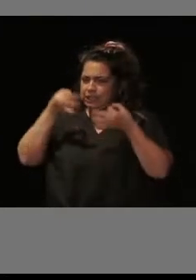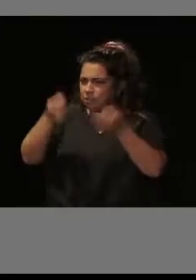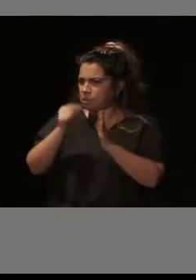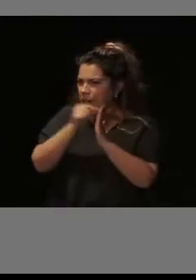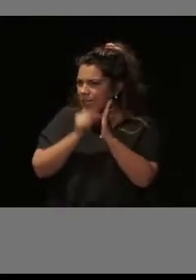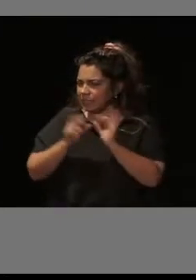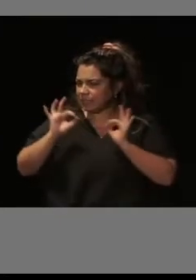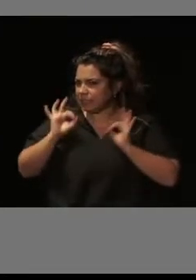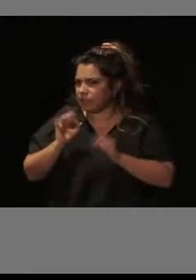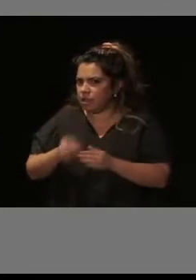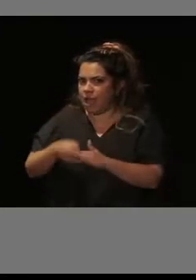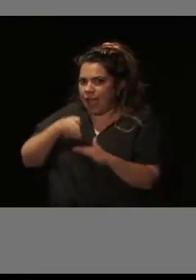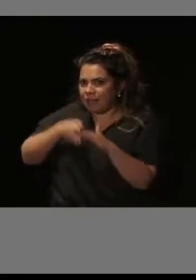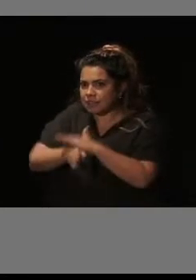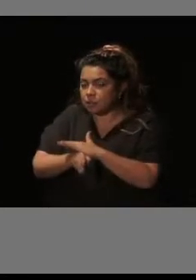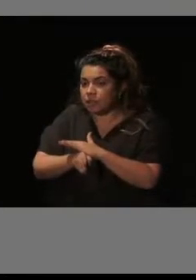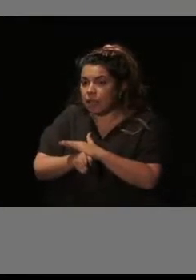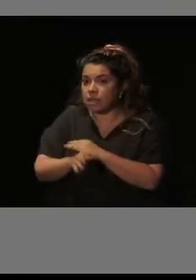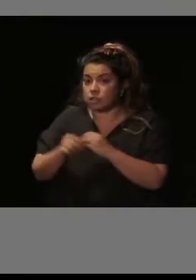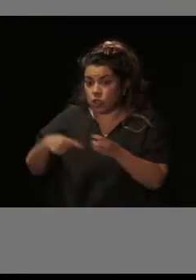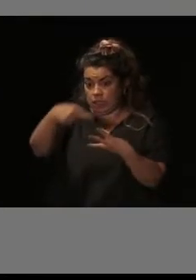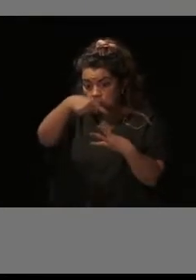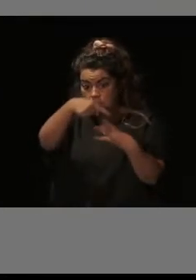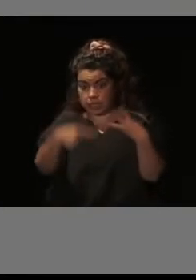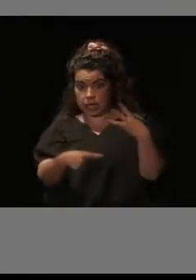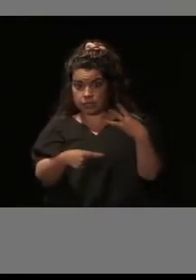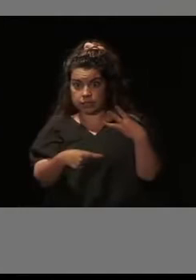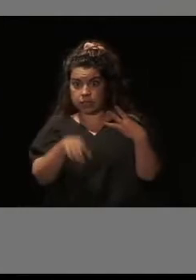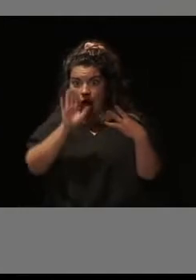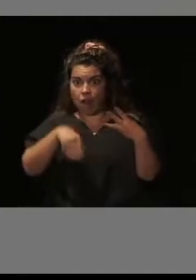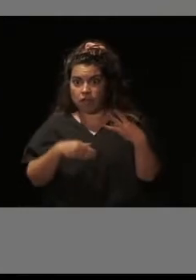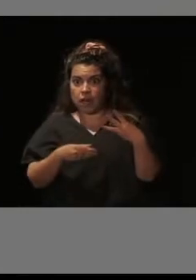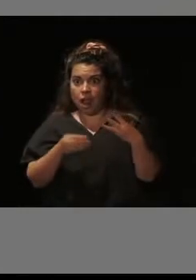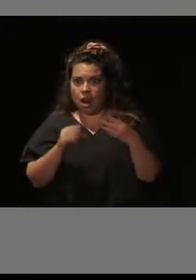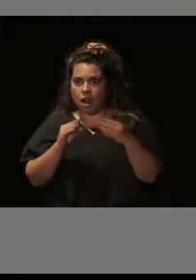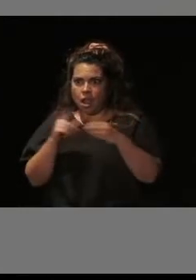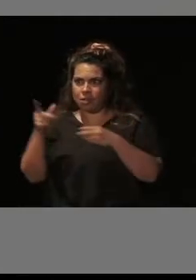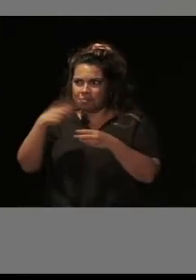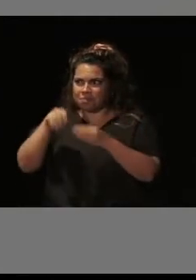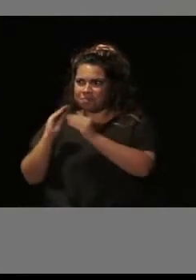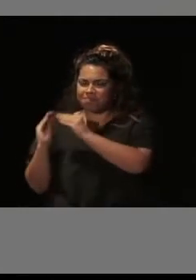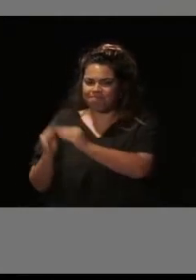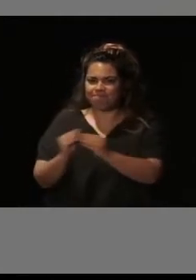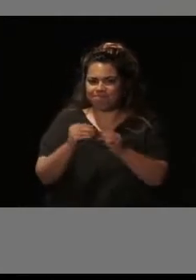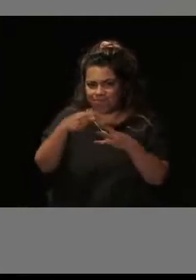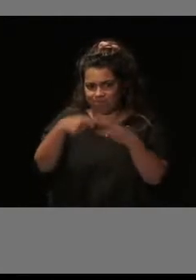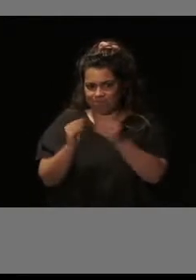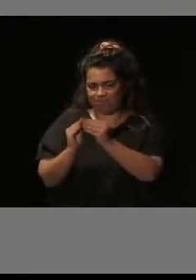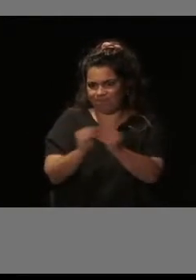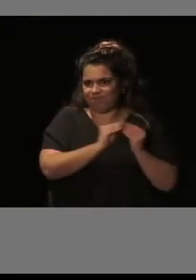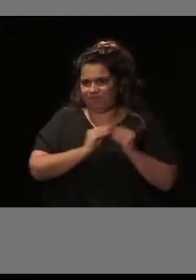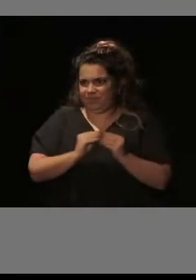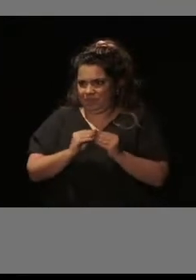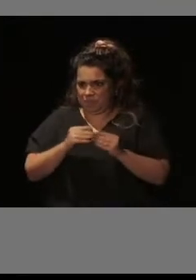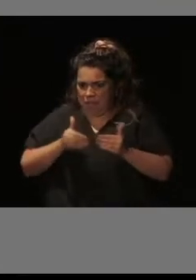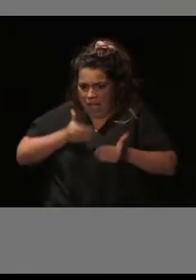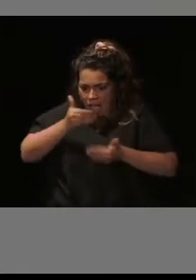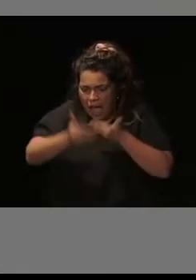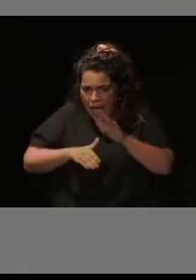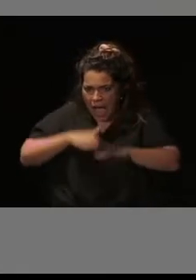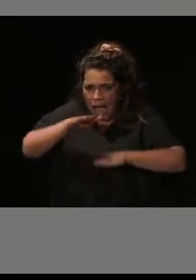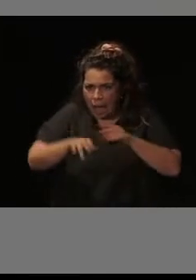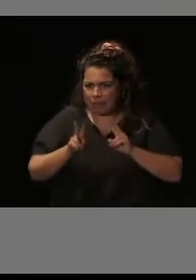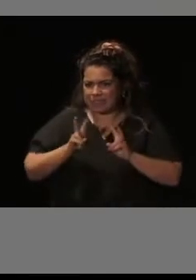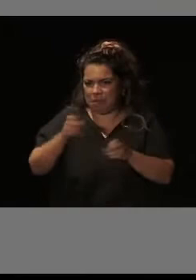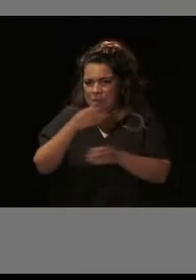accesibilidad. Y si sumamos los tres, pues estamos en conjunto mejorando y avanzando hacia la accesibilidad universal en la